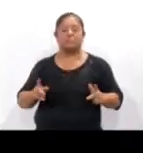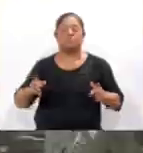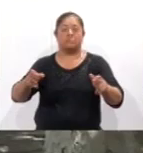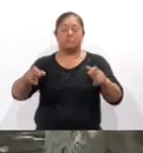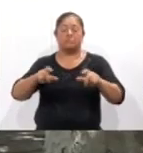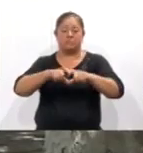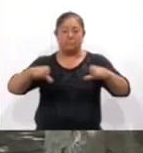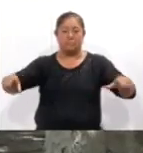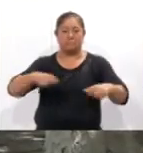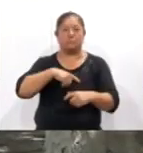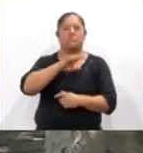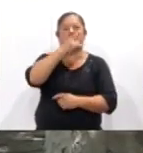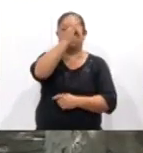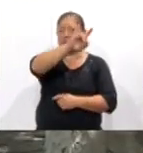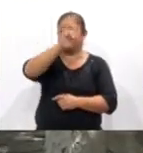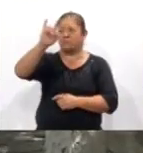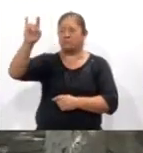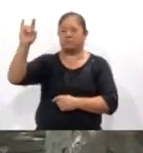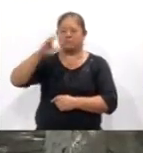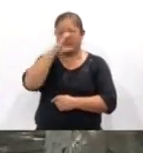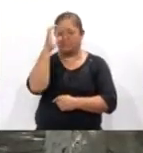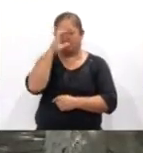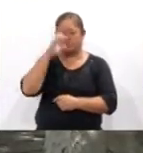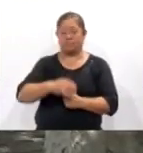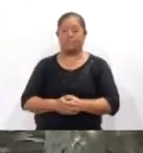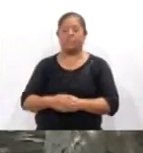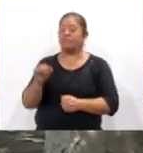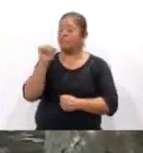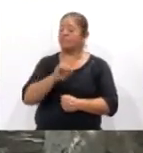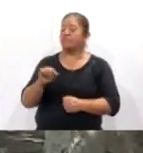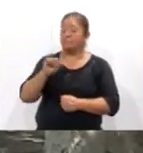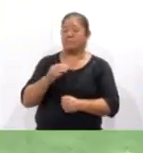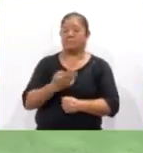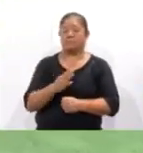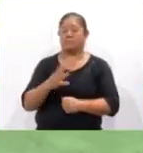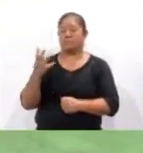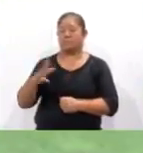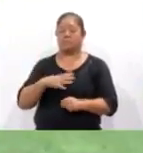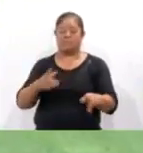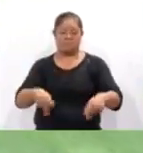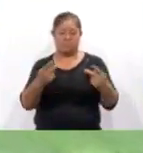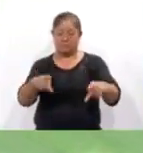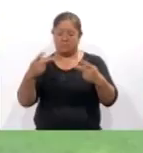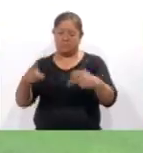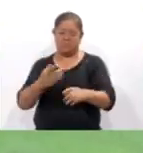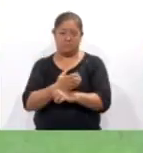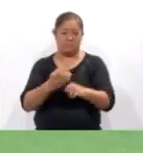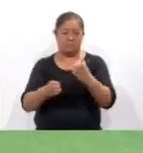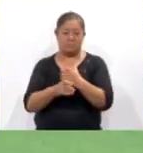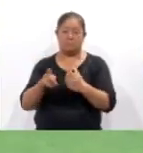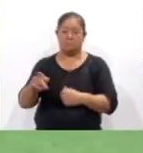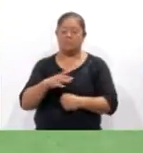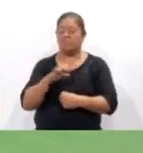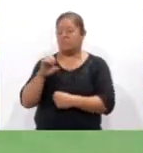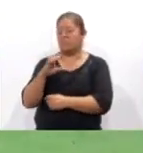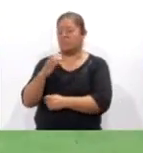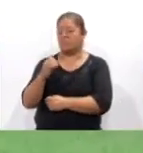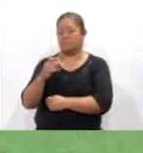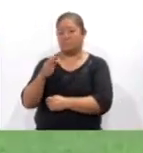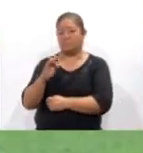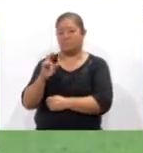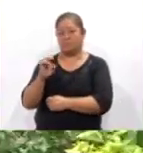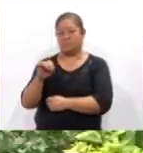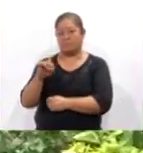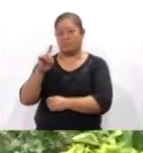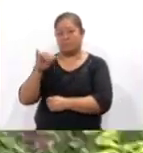participantes en dicho concurso. Para el sábado 4 de mayo se realizará la venta de productos locales YecoFrendi, Reciclatón,